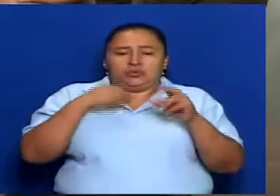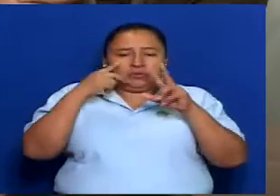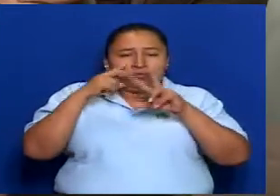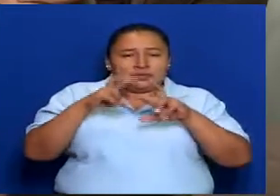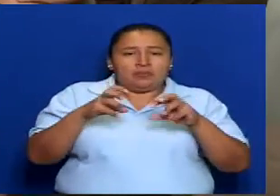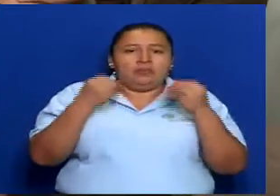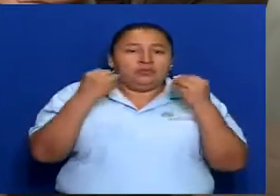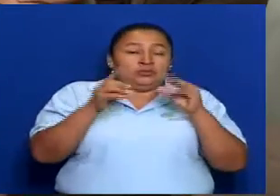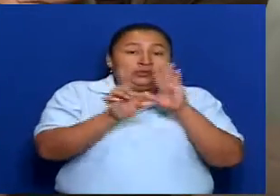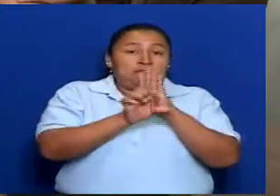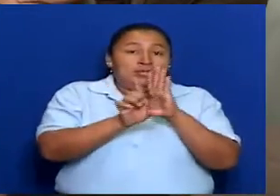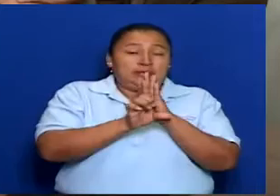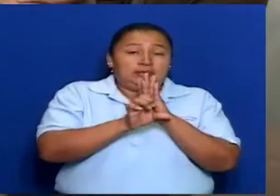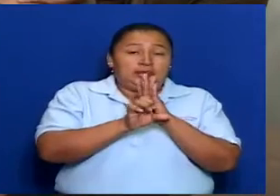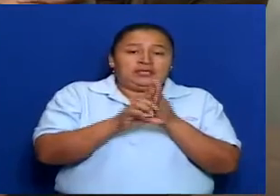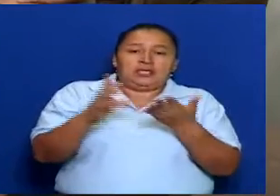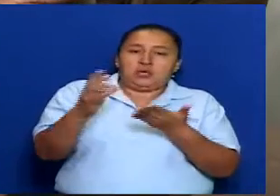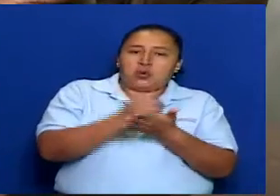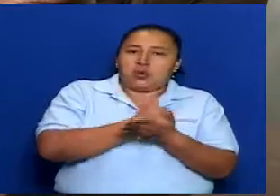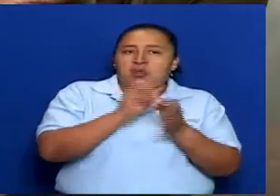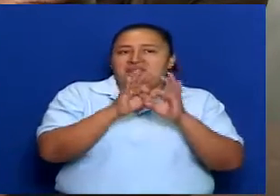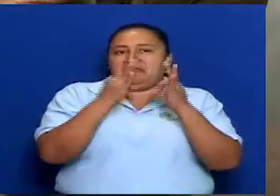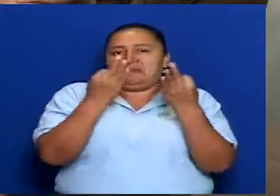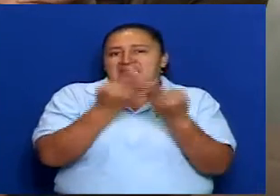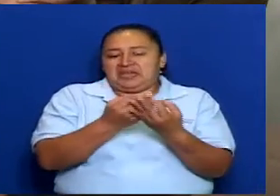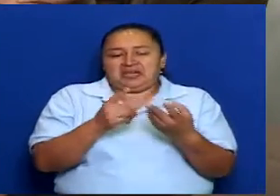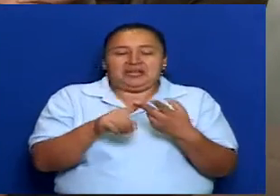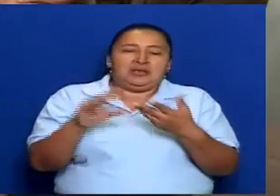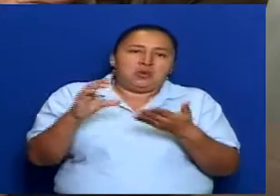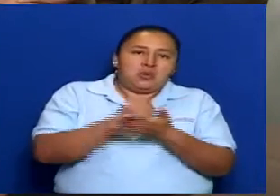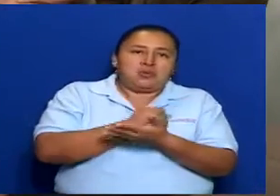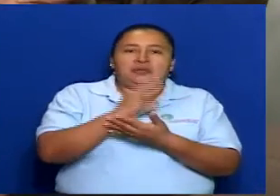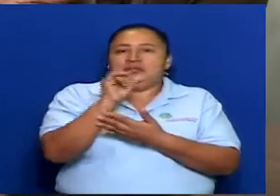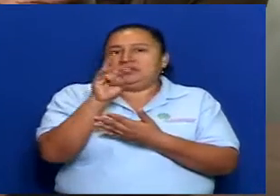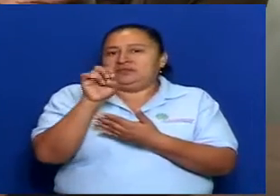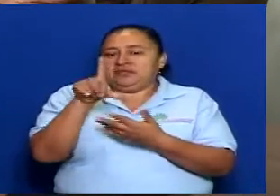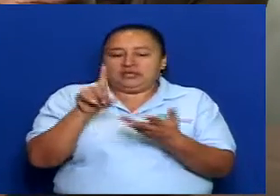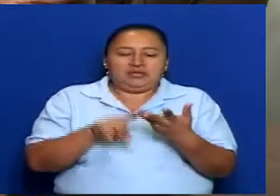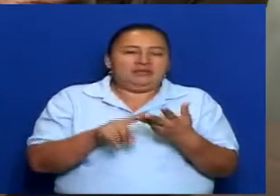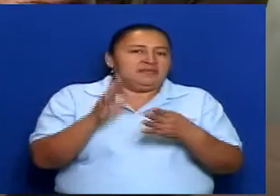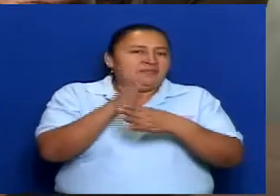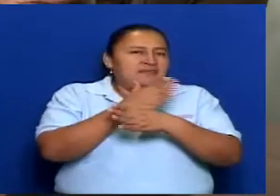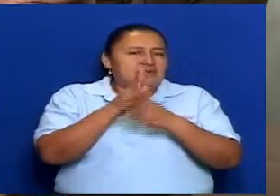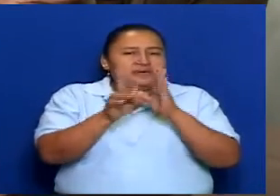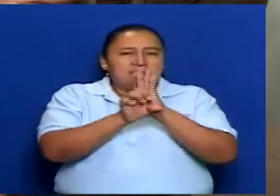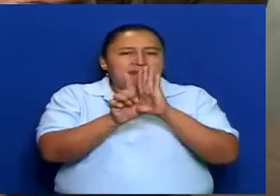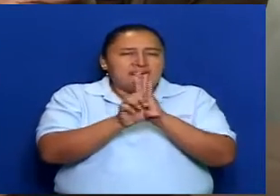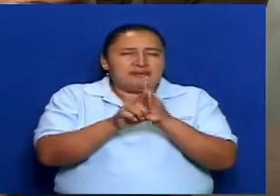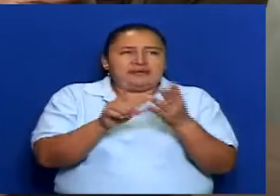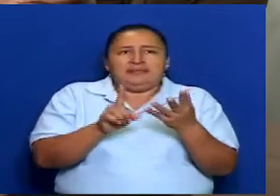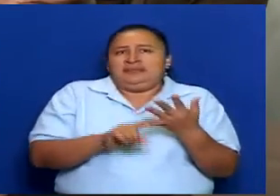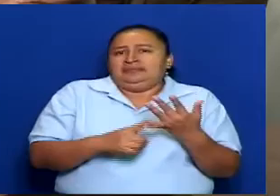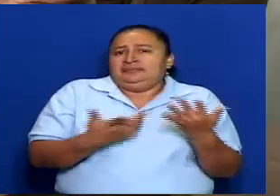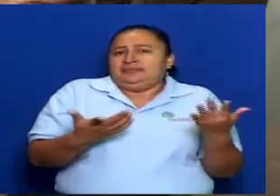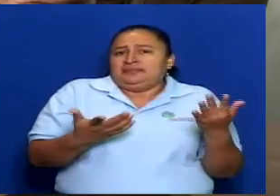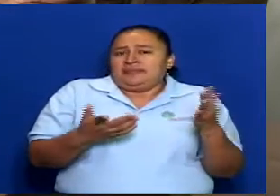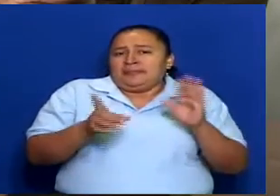muchas de las leyes, que es el Código de Familia, el Código Civil, las diferentes leyes, la ley